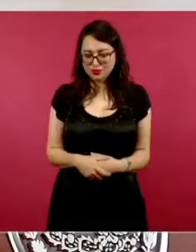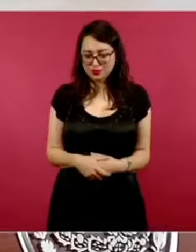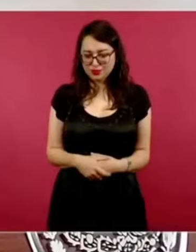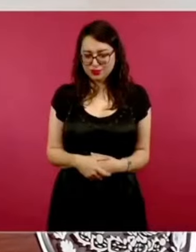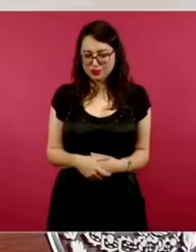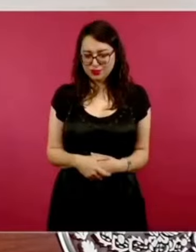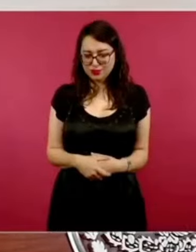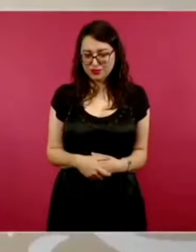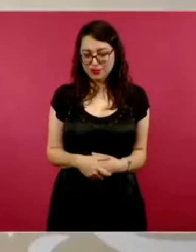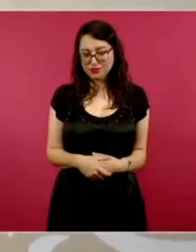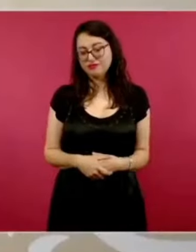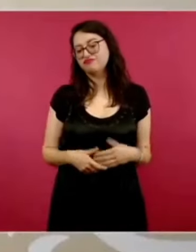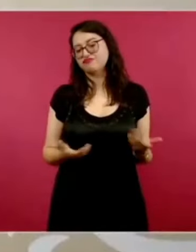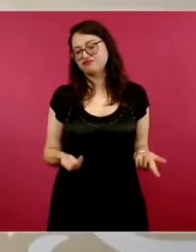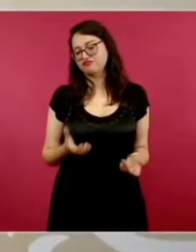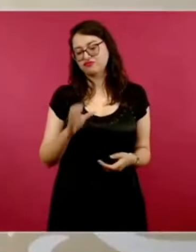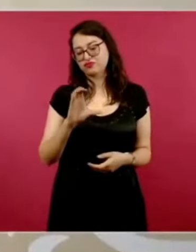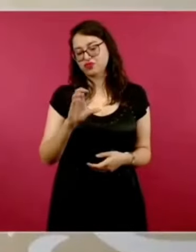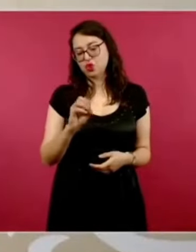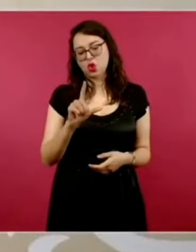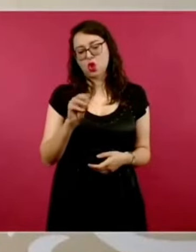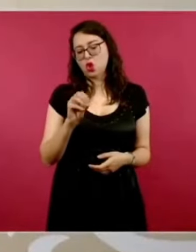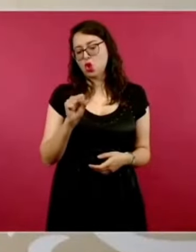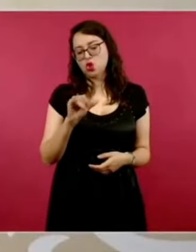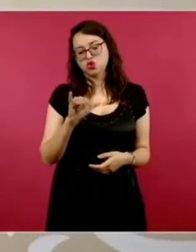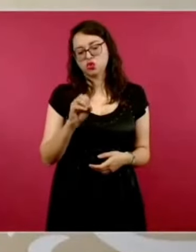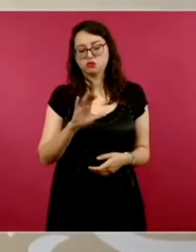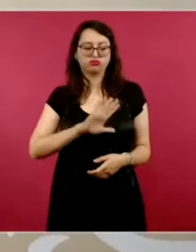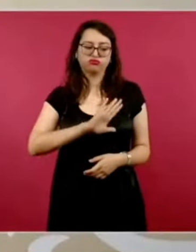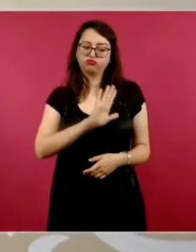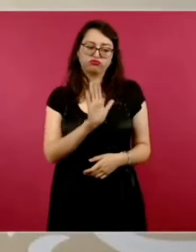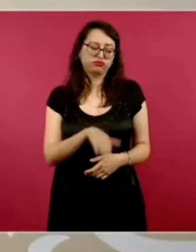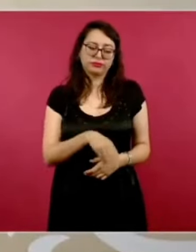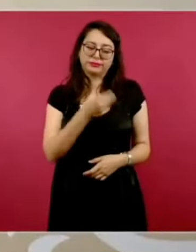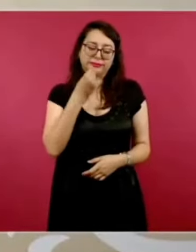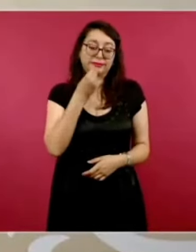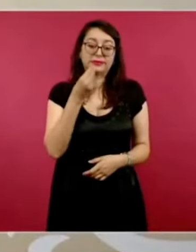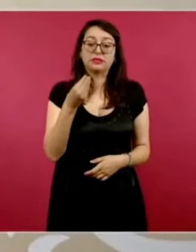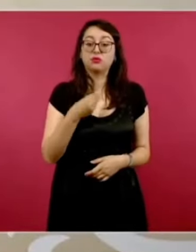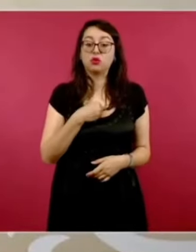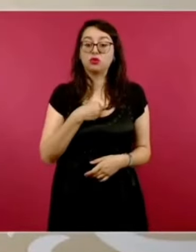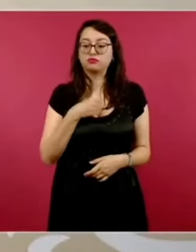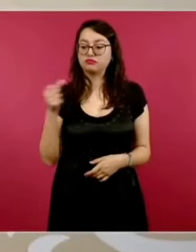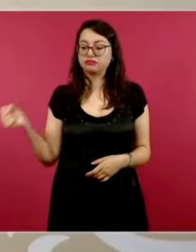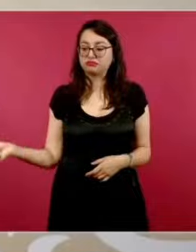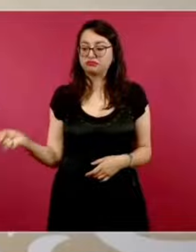Sustituyeron al licenciado Colosio por Cedillo.